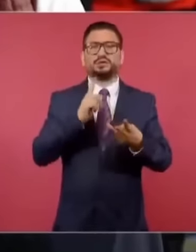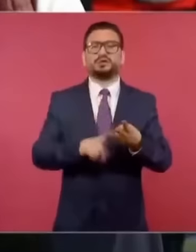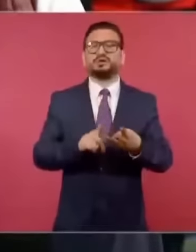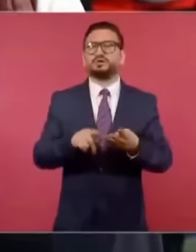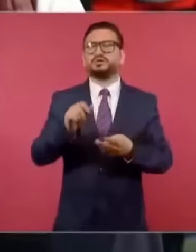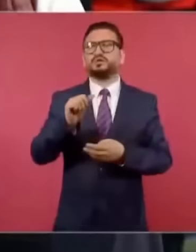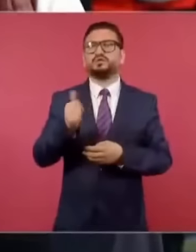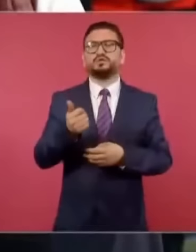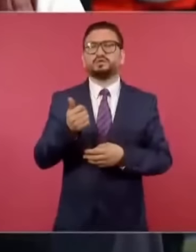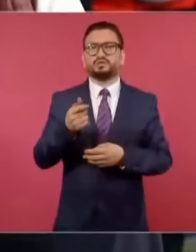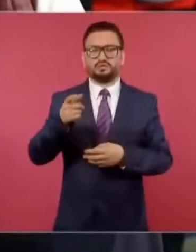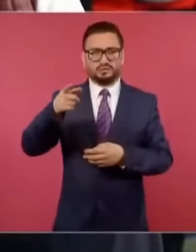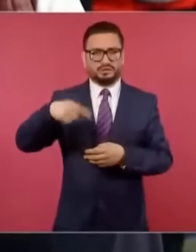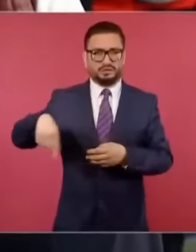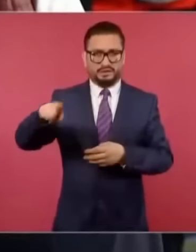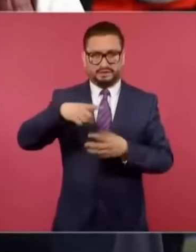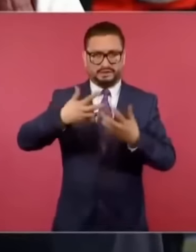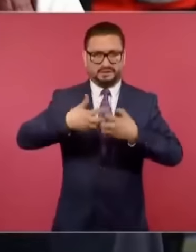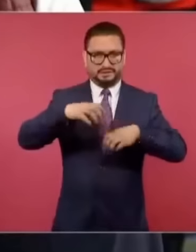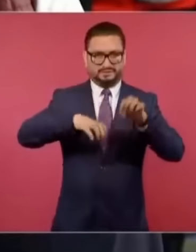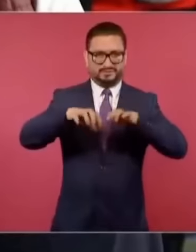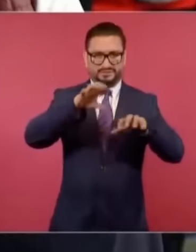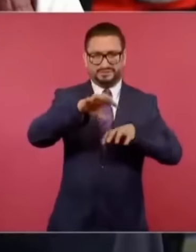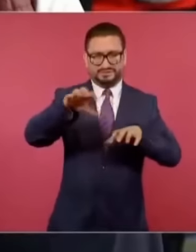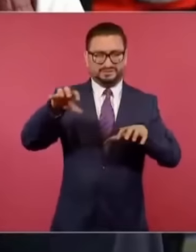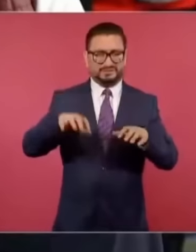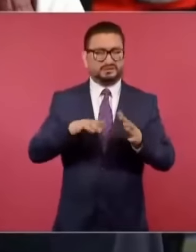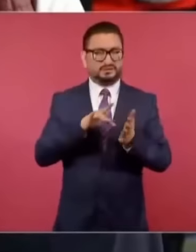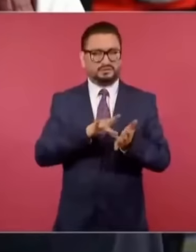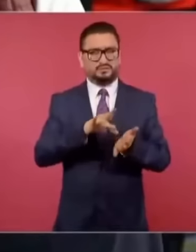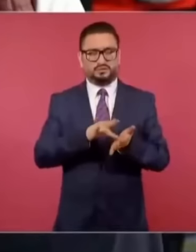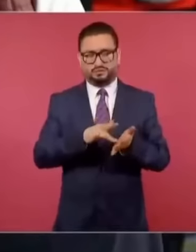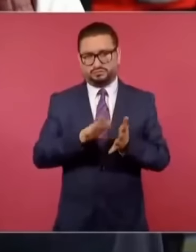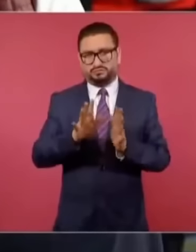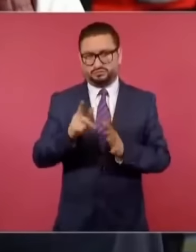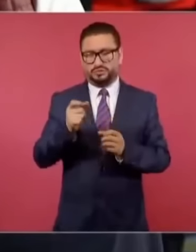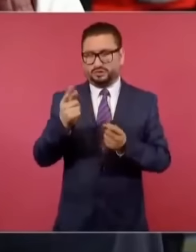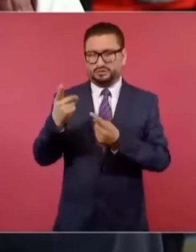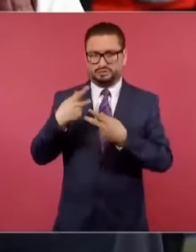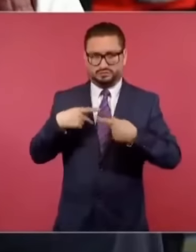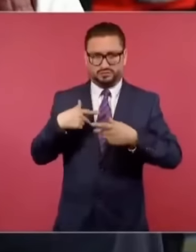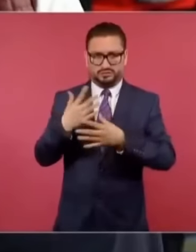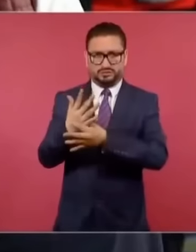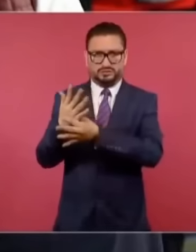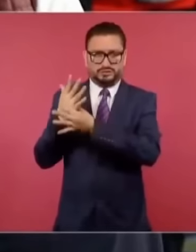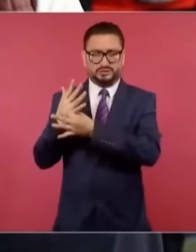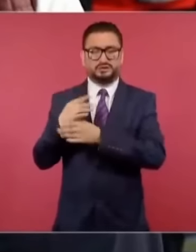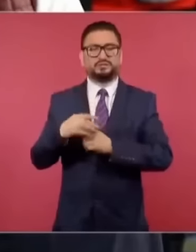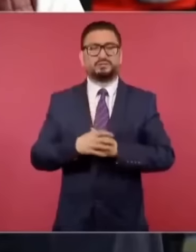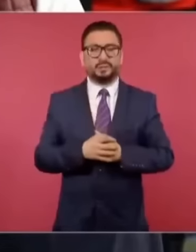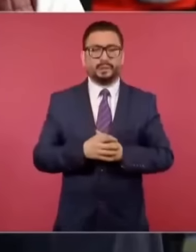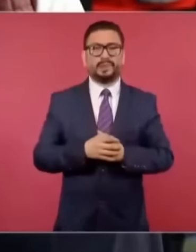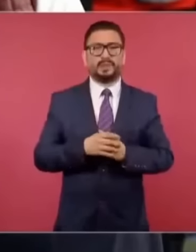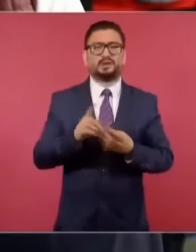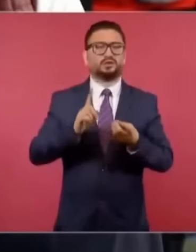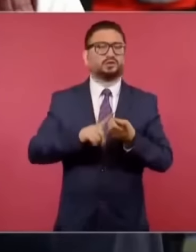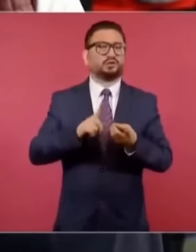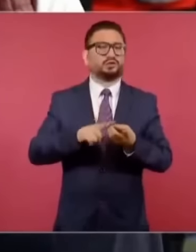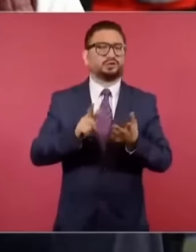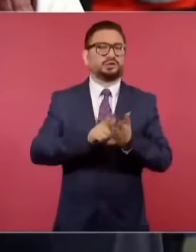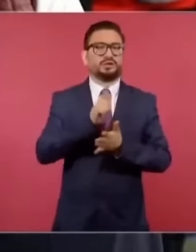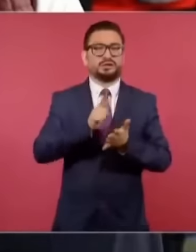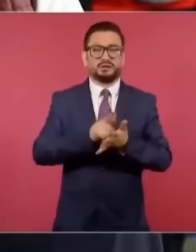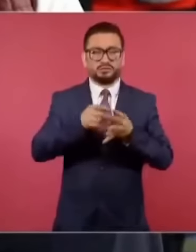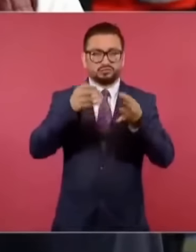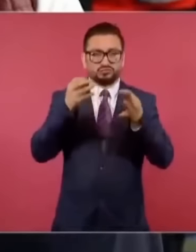estas empresas, que en este caso, de acuerdo con algunas versiones, tiene su base legal en Estados